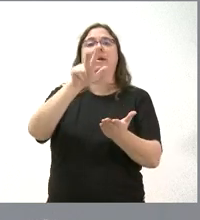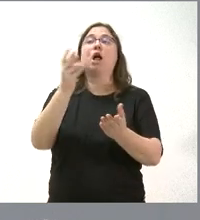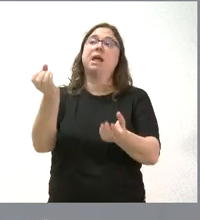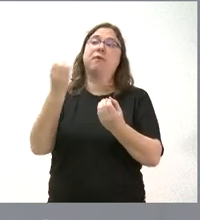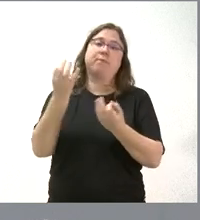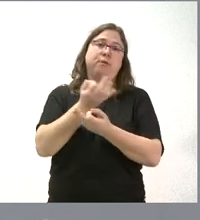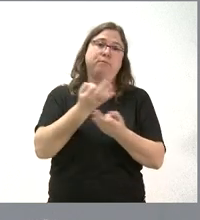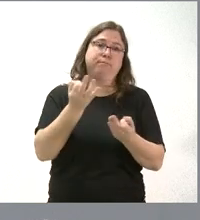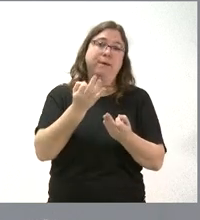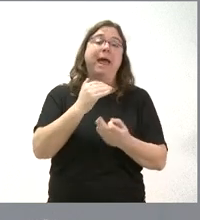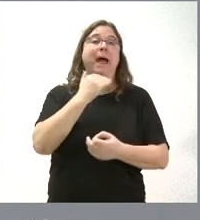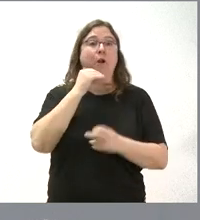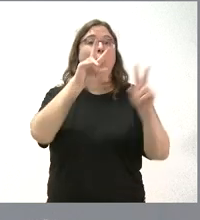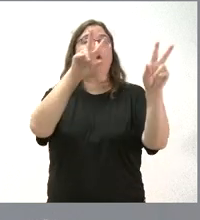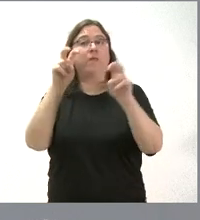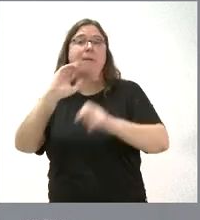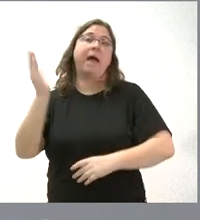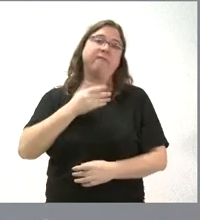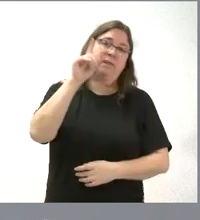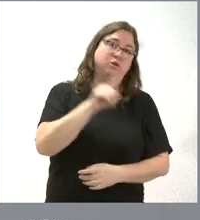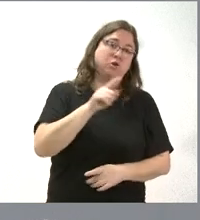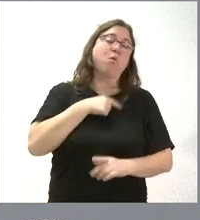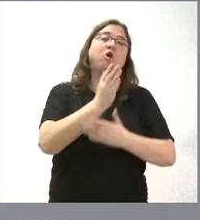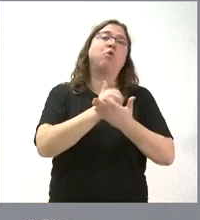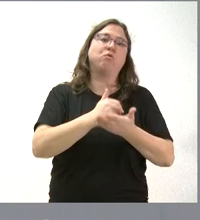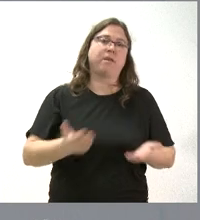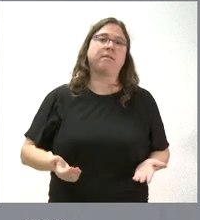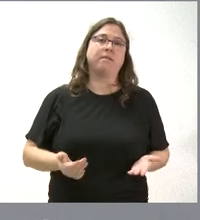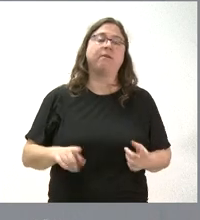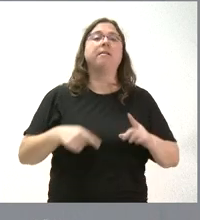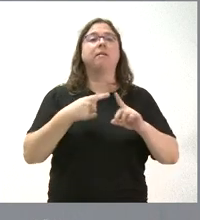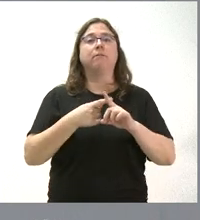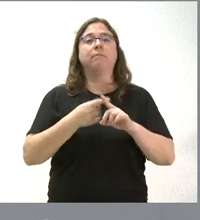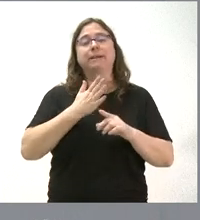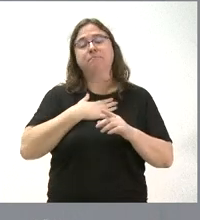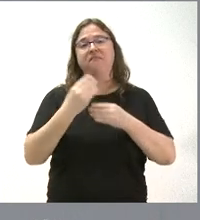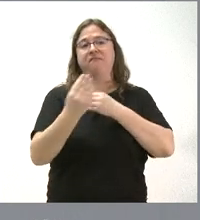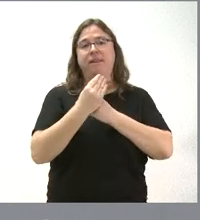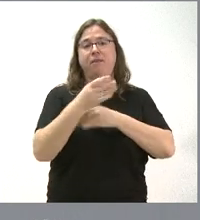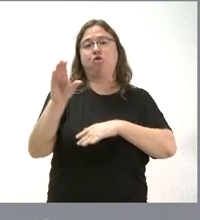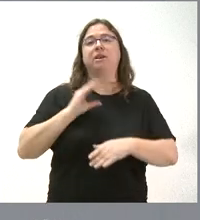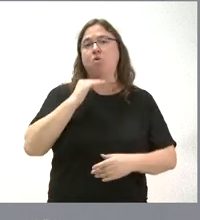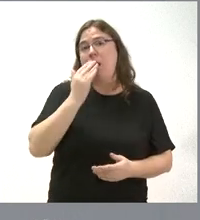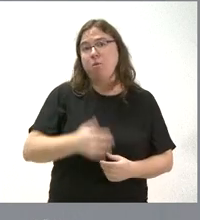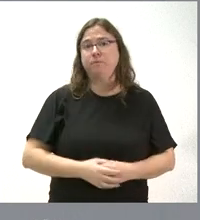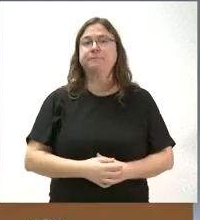precisa de si alguna de esas cuestiones nos puede afectar a nosotros como comunidad autónoma y también a nuestra financiación, a nuestros ingresos, claro.